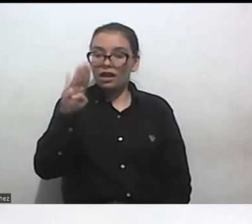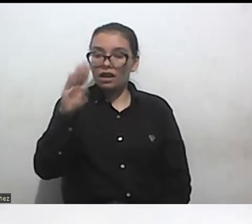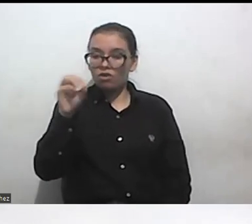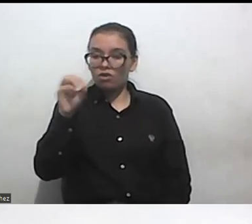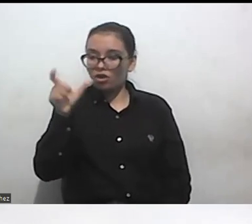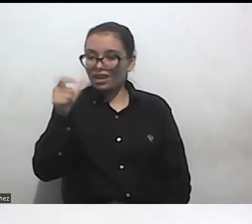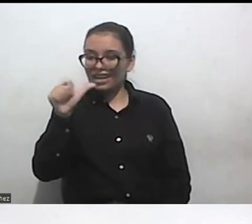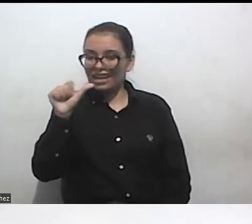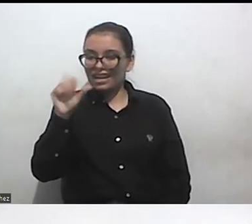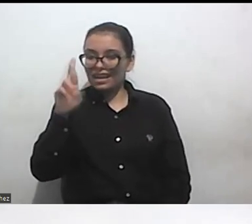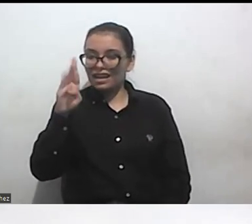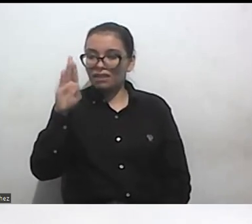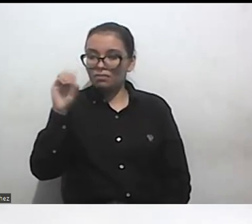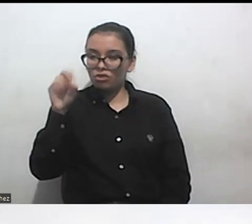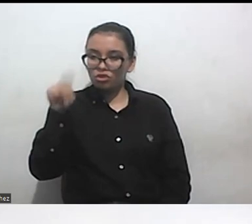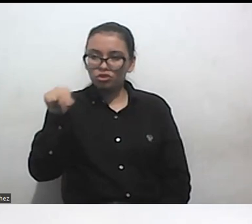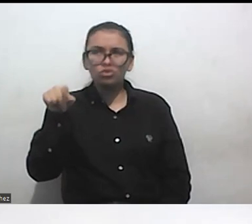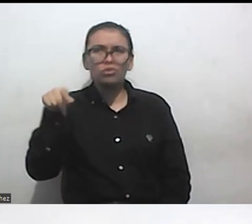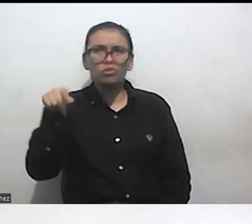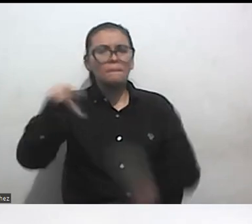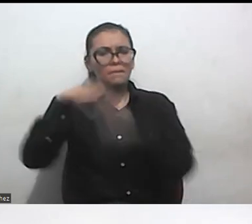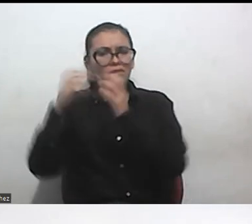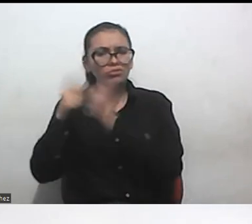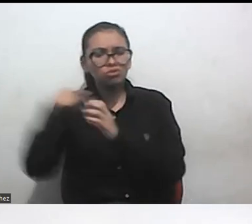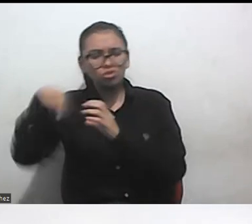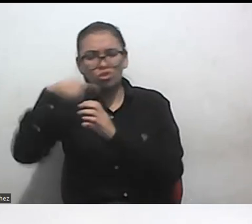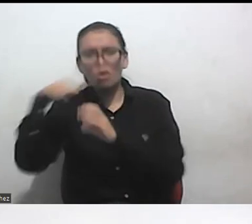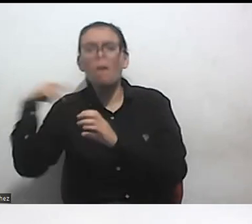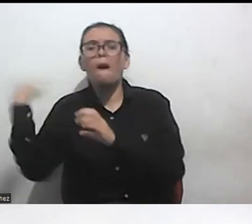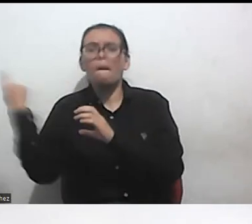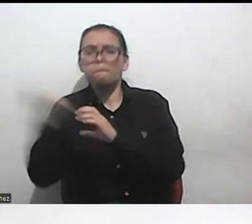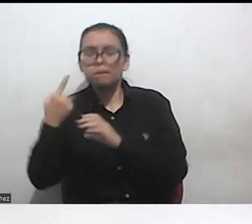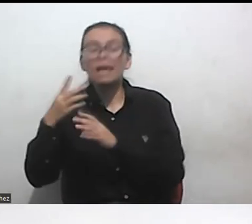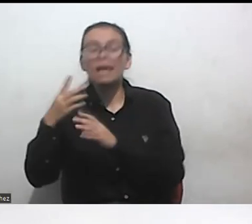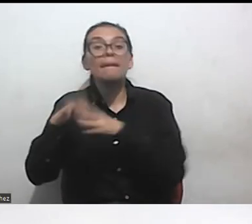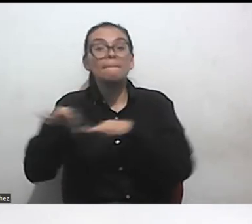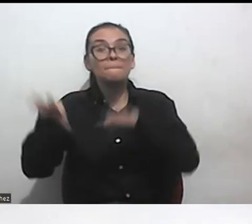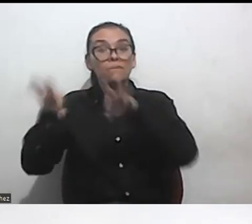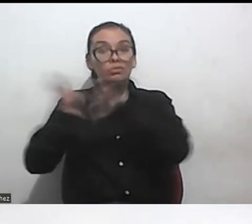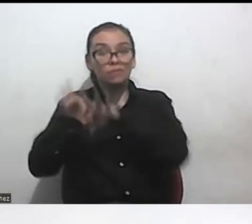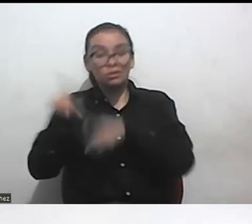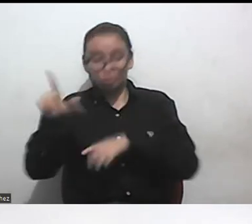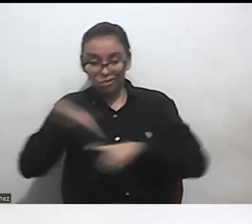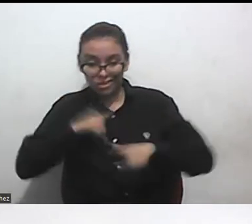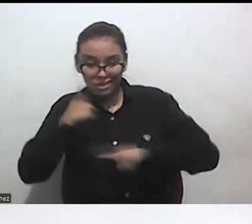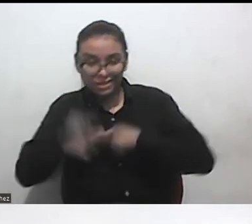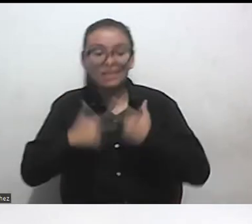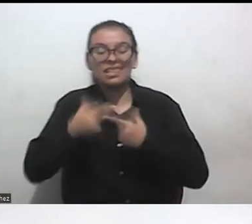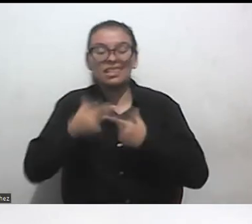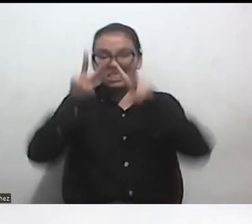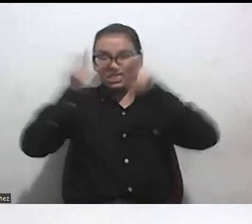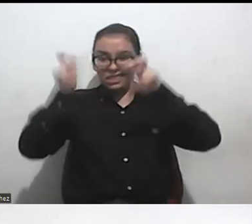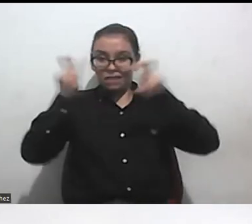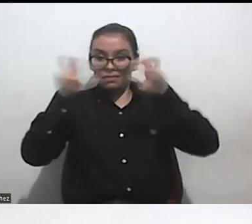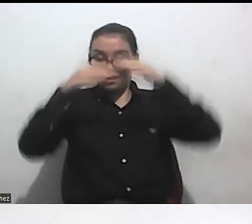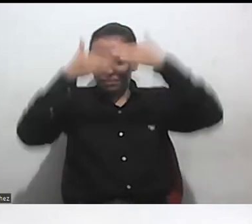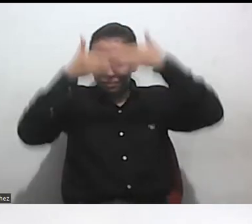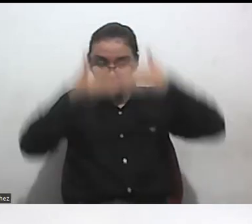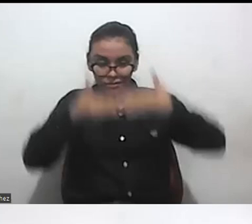global han jugado un rol súper importante en avanzar la conversación sobre discapacidad y su